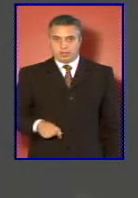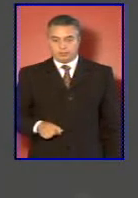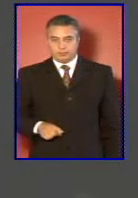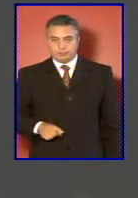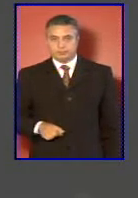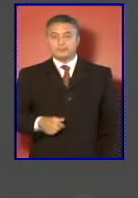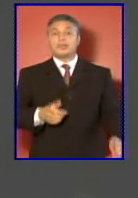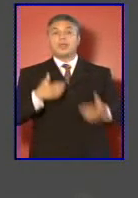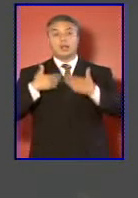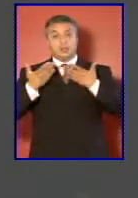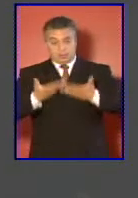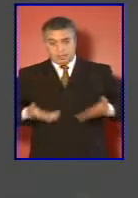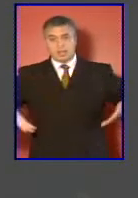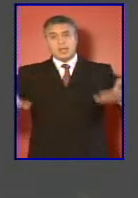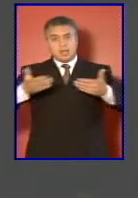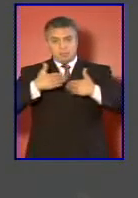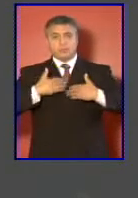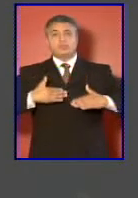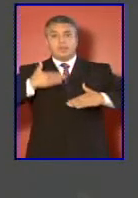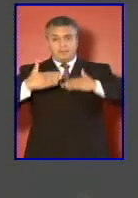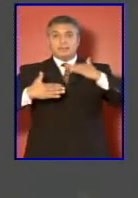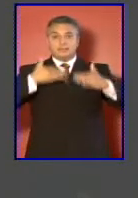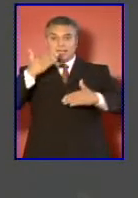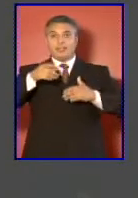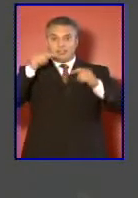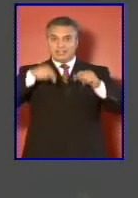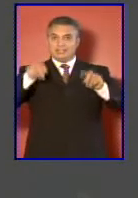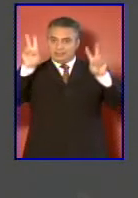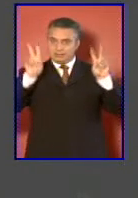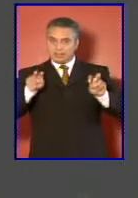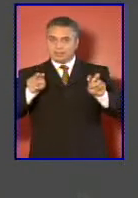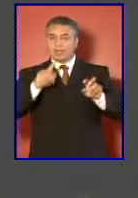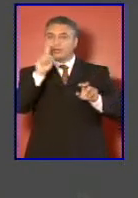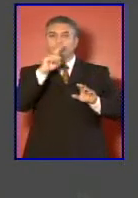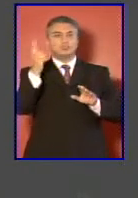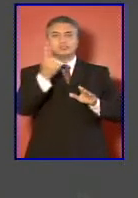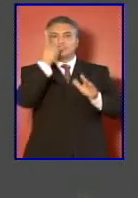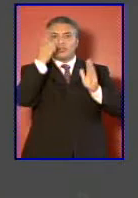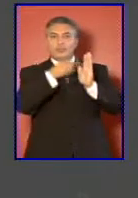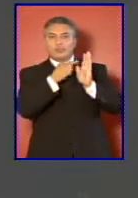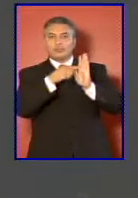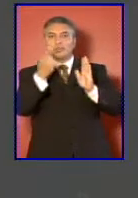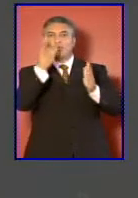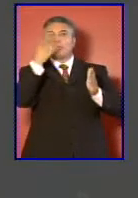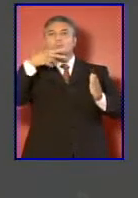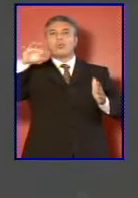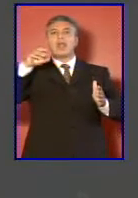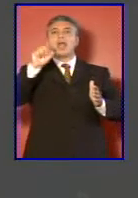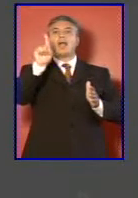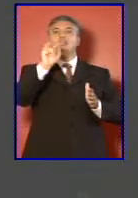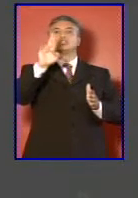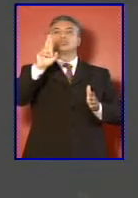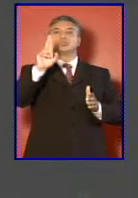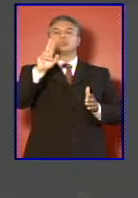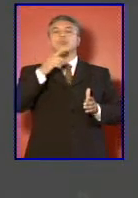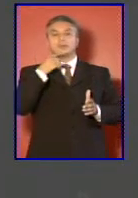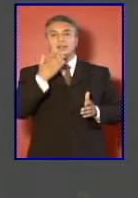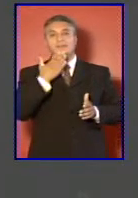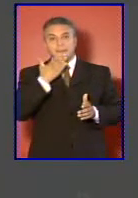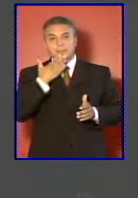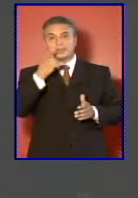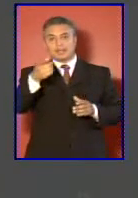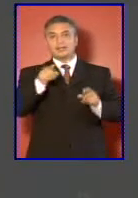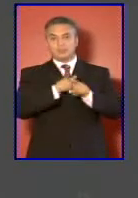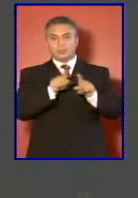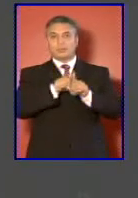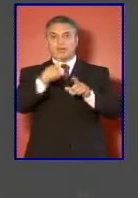Hemos avanzado en este campo no solo en el contexto de UNASUR sino también en la conferencia del ministro